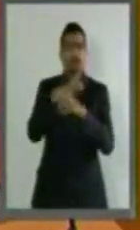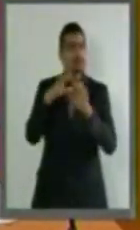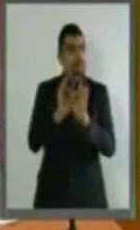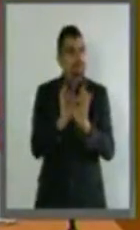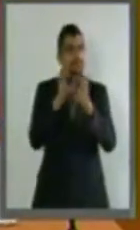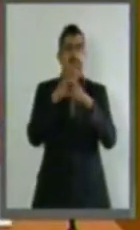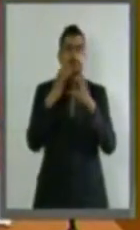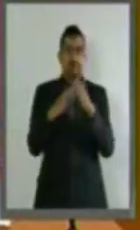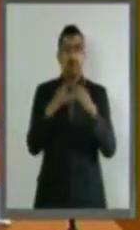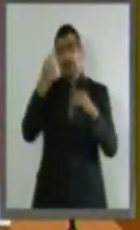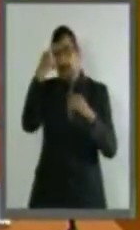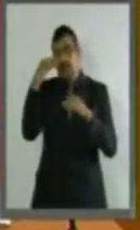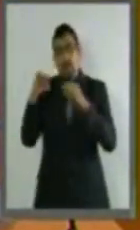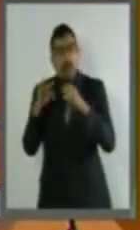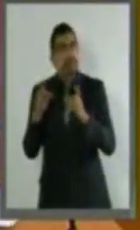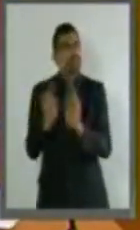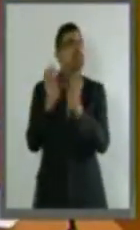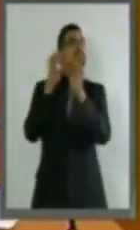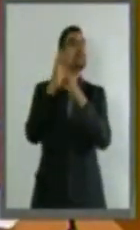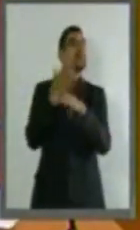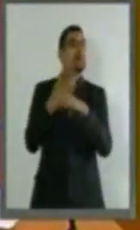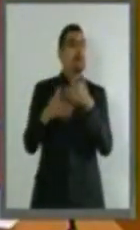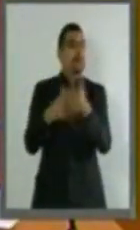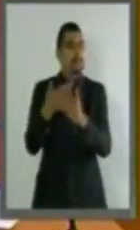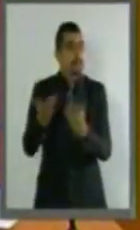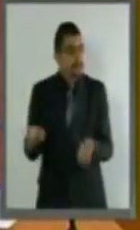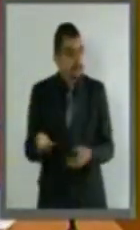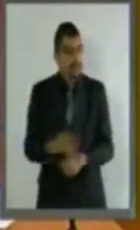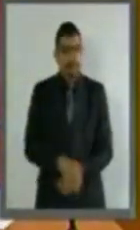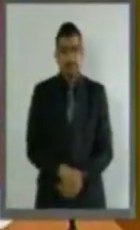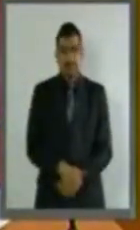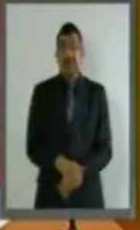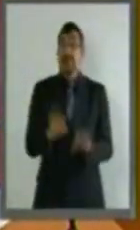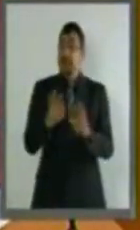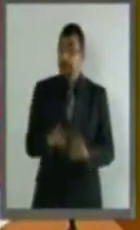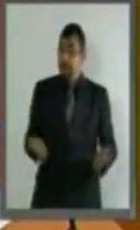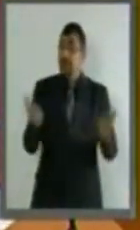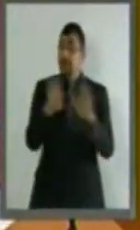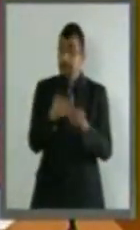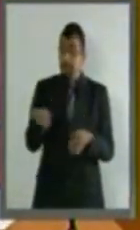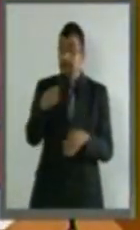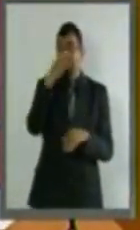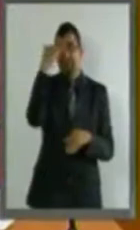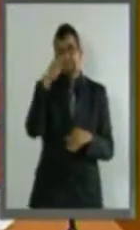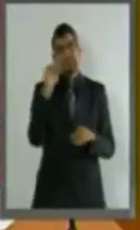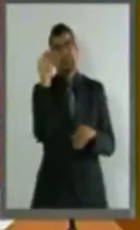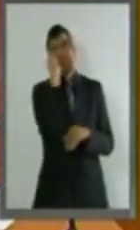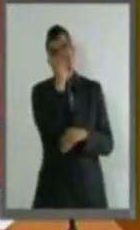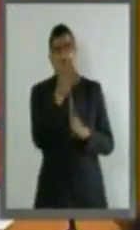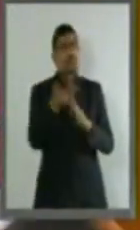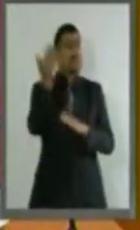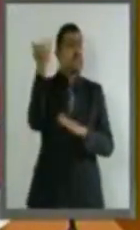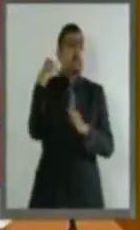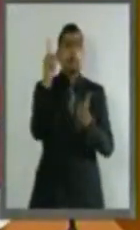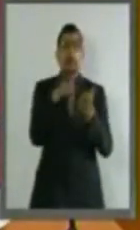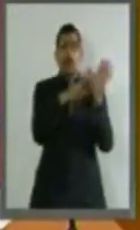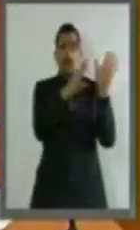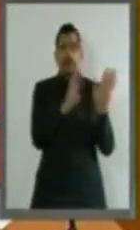de corte laboral. Es importante recordar que el constituyente de 1917